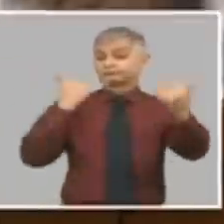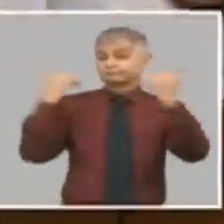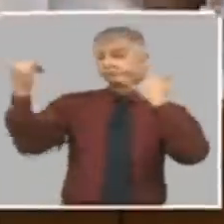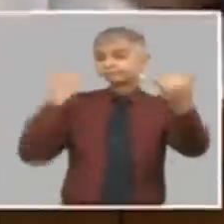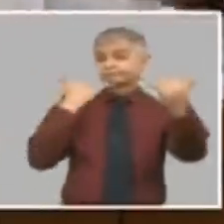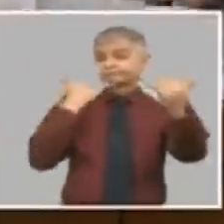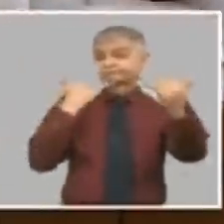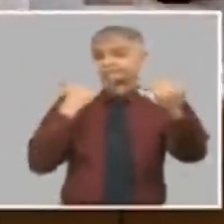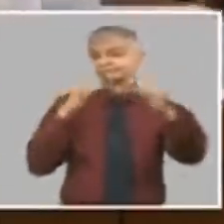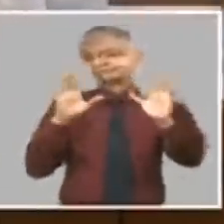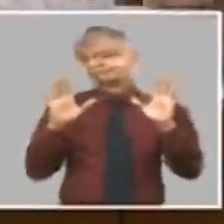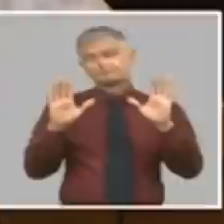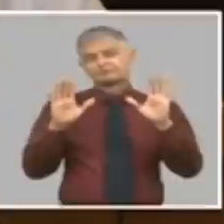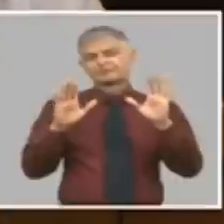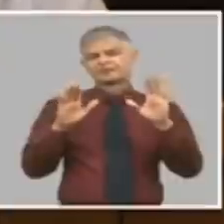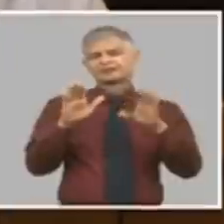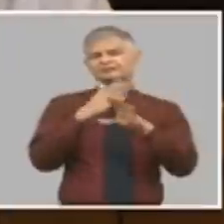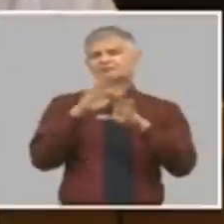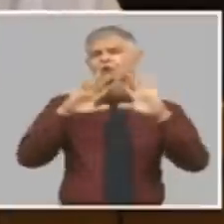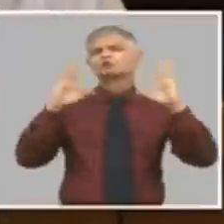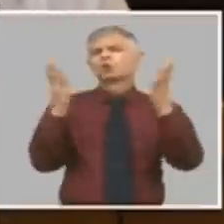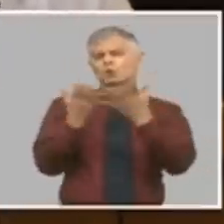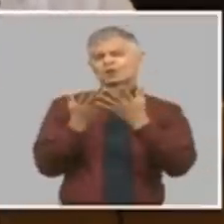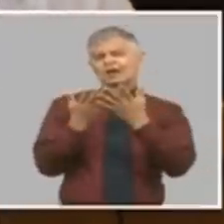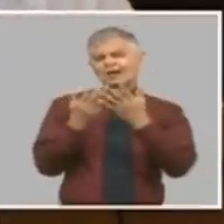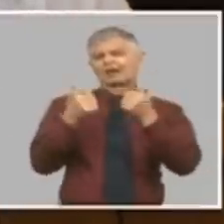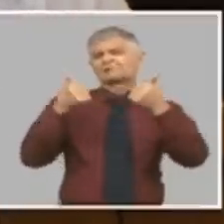bueno hay opiniones todas son válidas